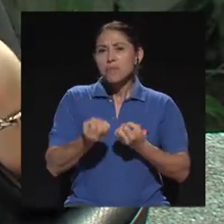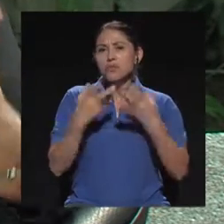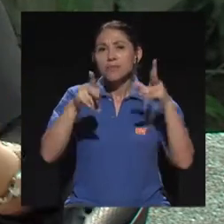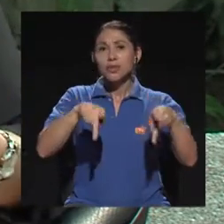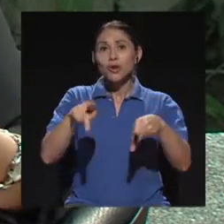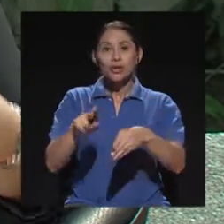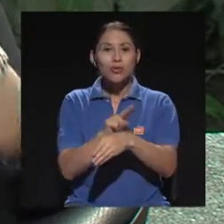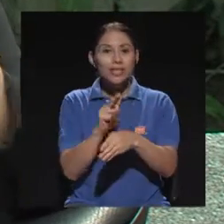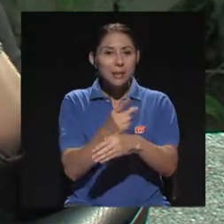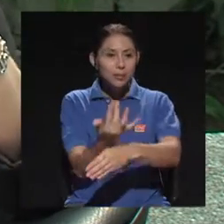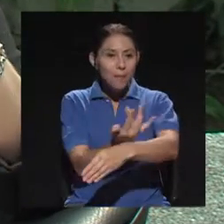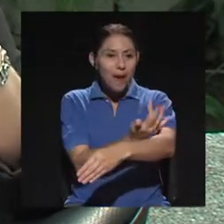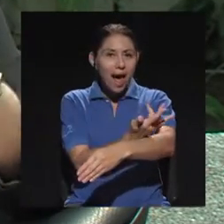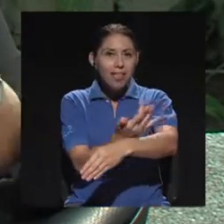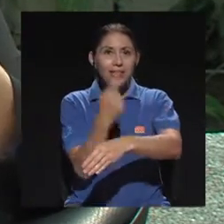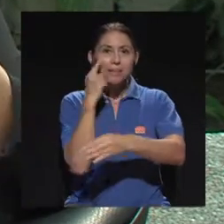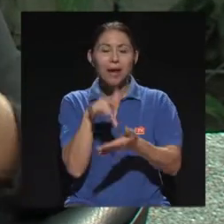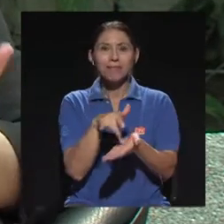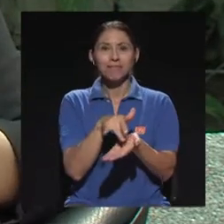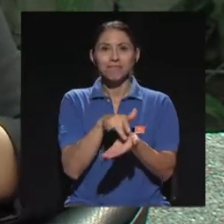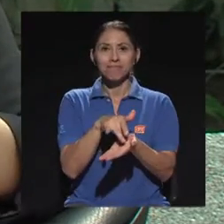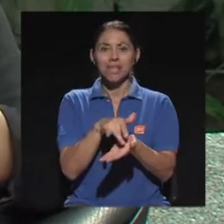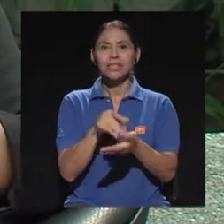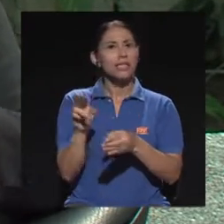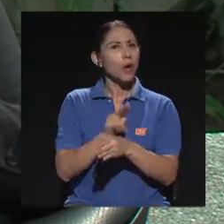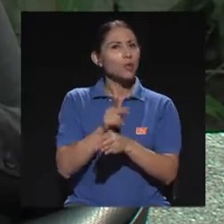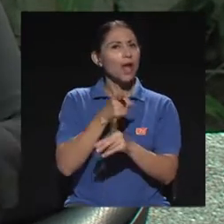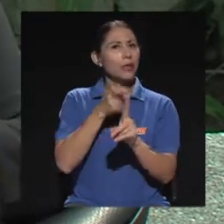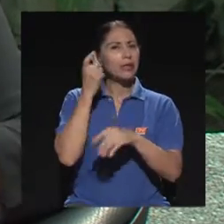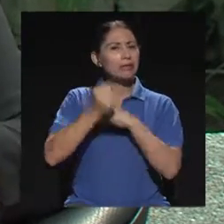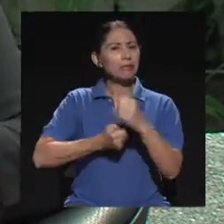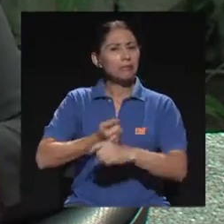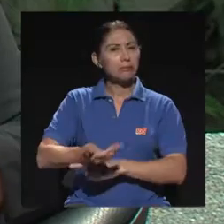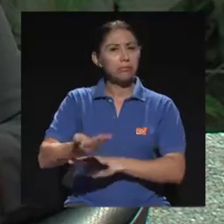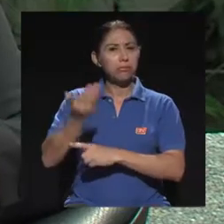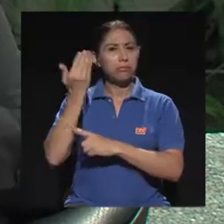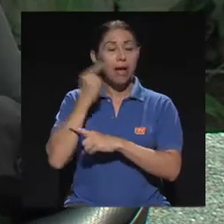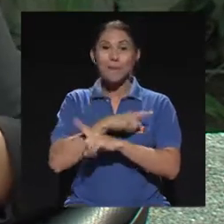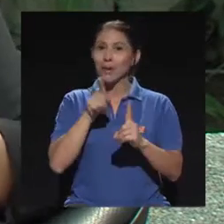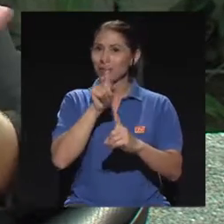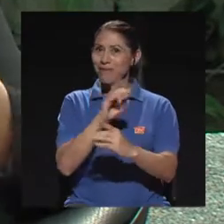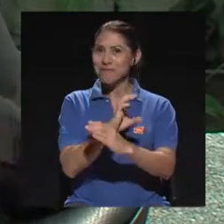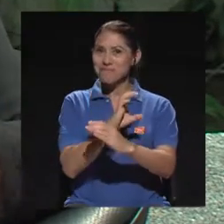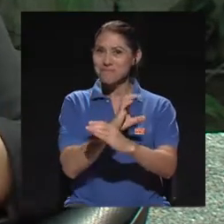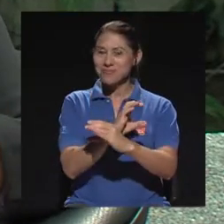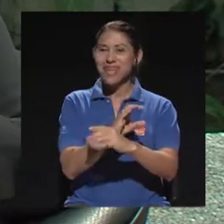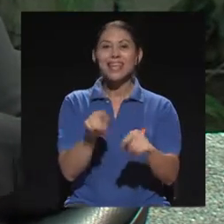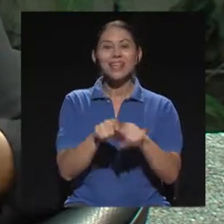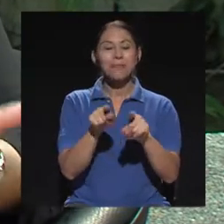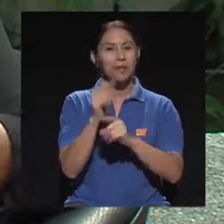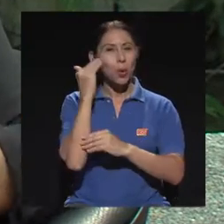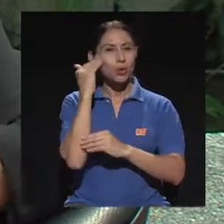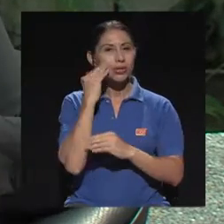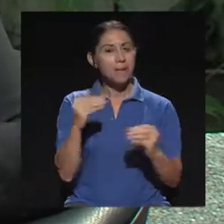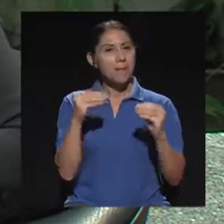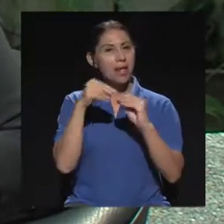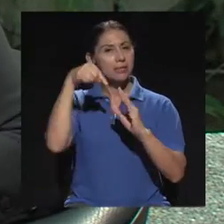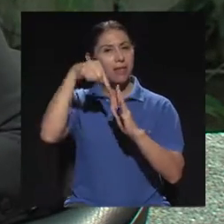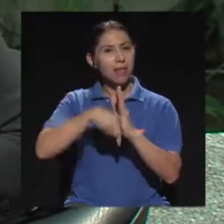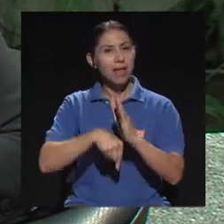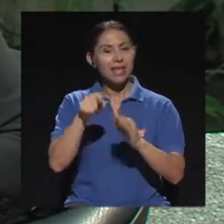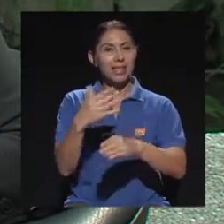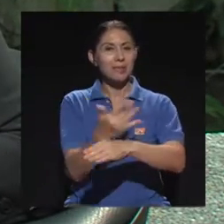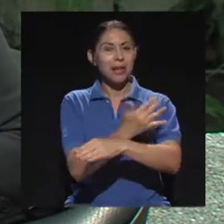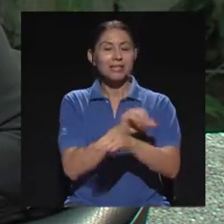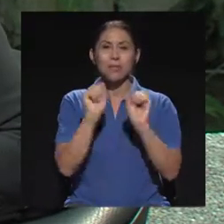utilizado estas plantas y se ha usado también desde la antigüedad, pero hay que tener en cuenta ciertas precauciones y conocer más de estas plantas que nos